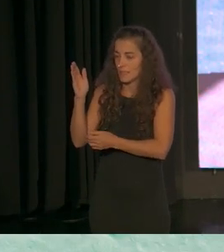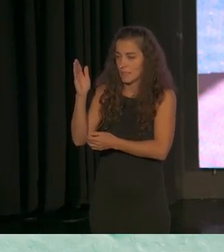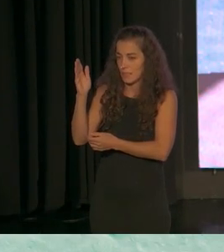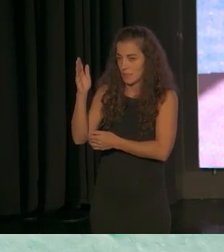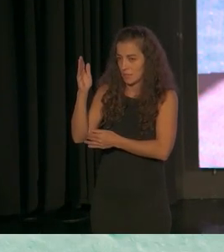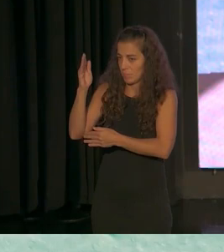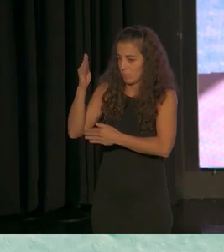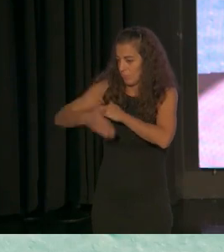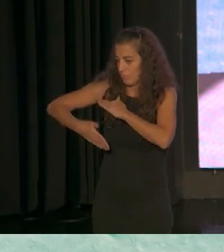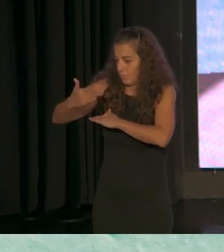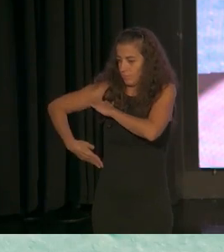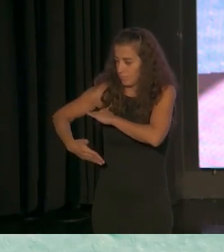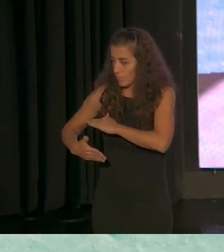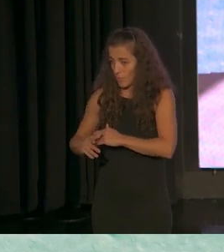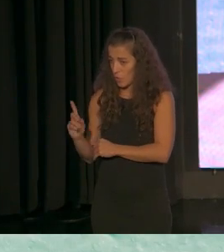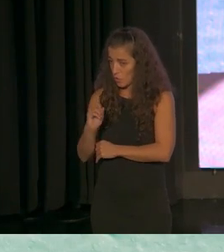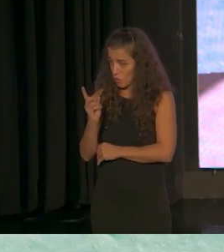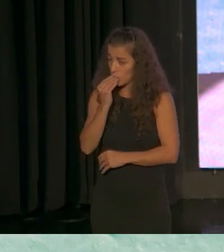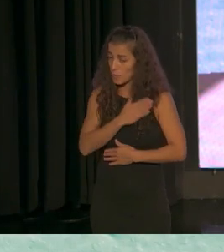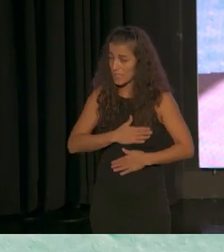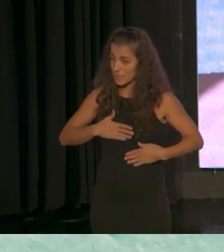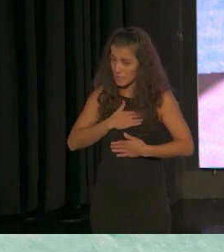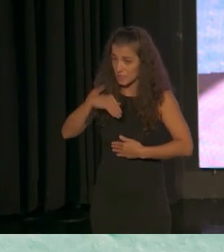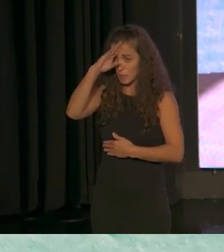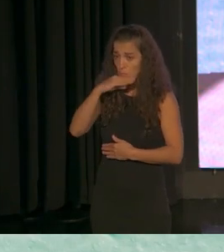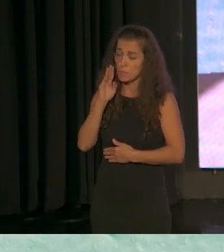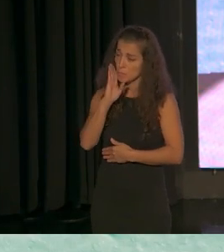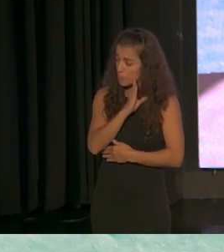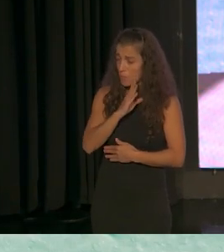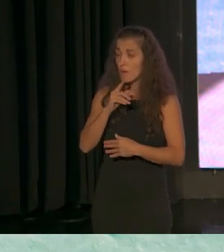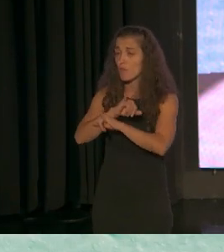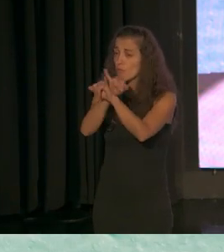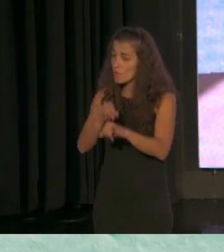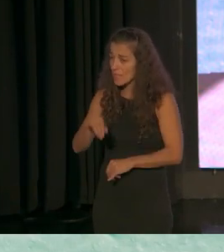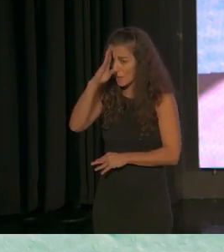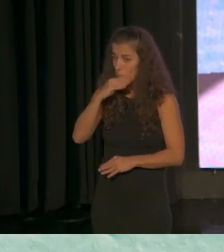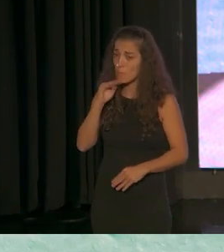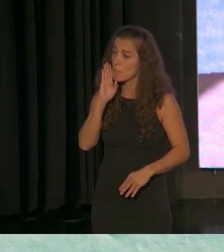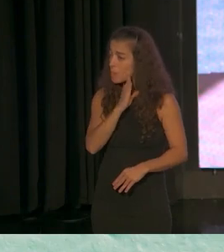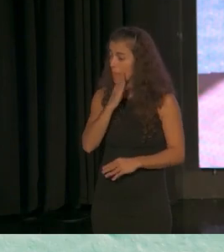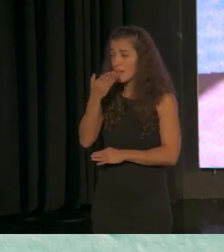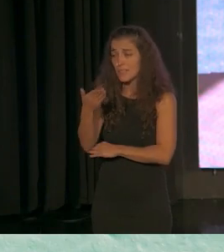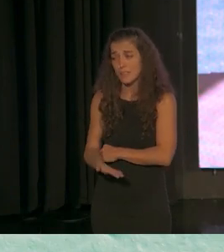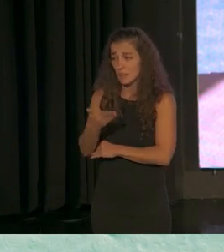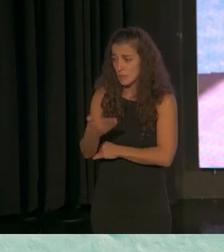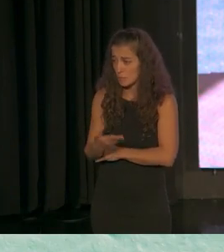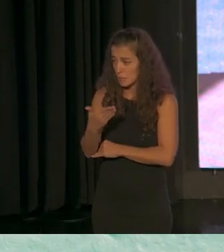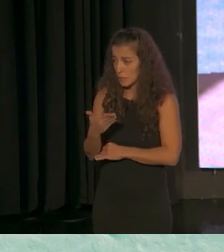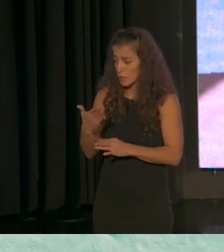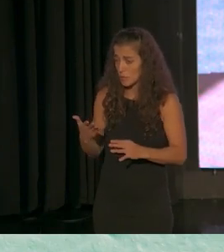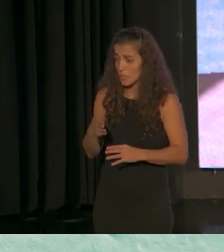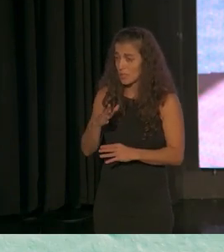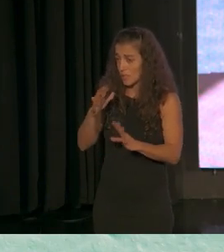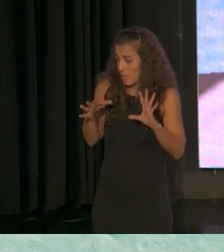el bienestar de los padres la felicidad de los padres es un componente importante y directamente relacionado con el